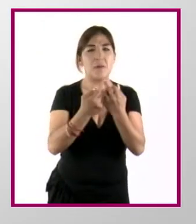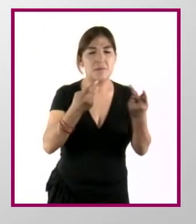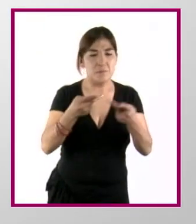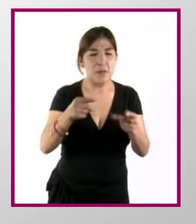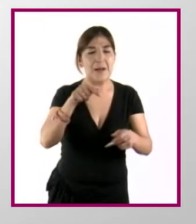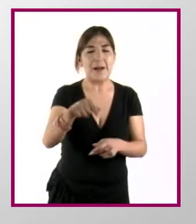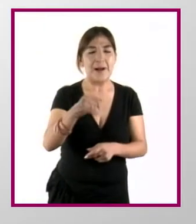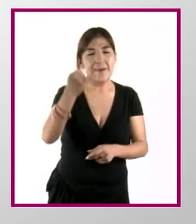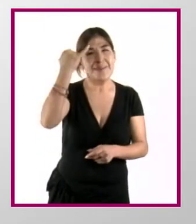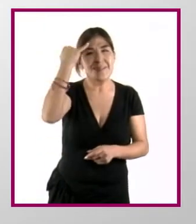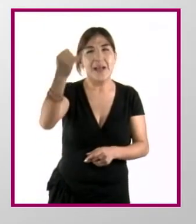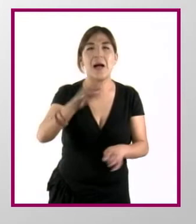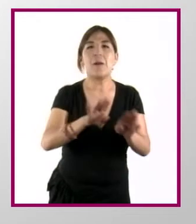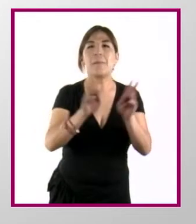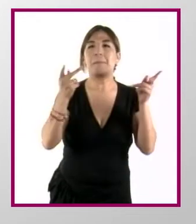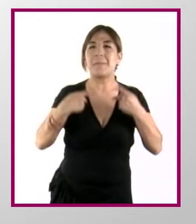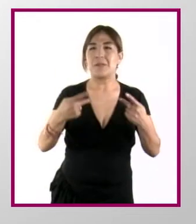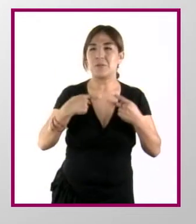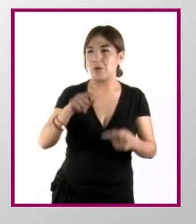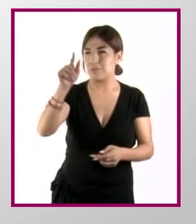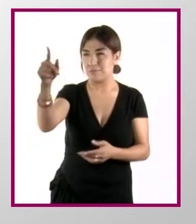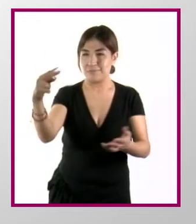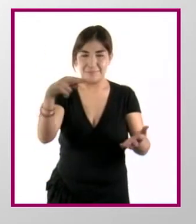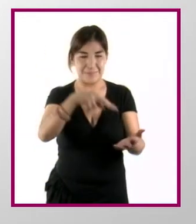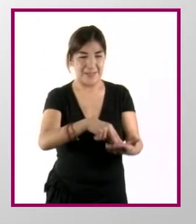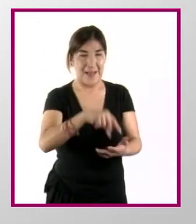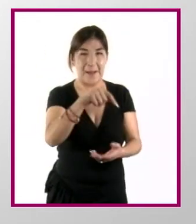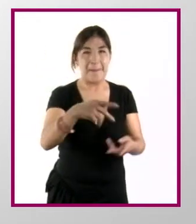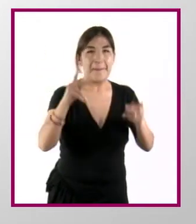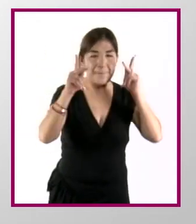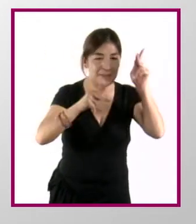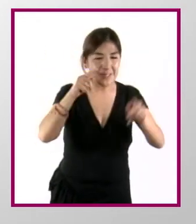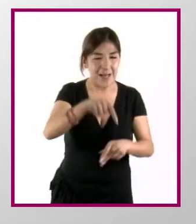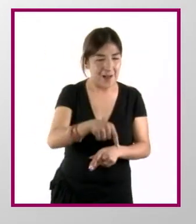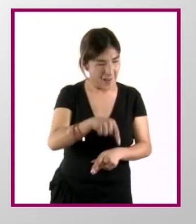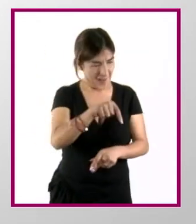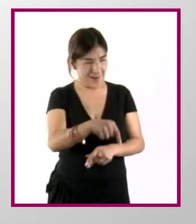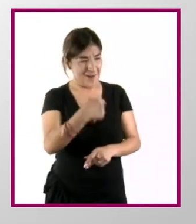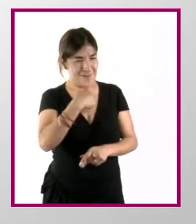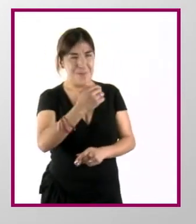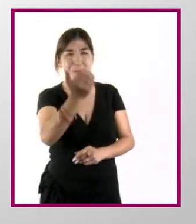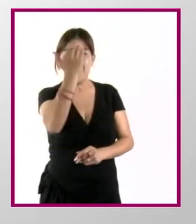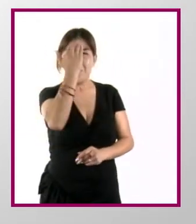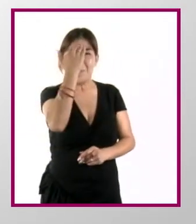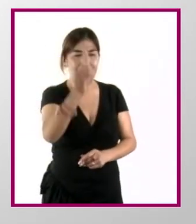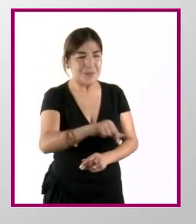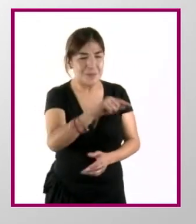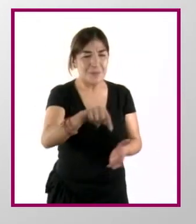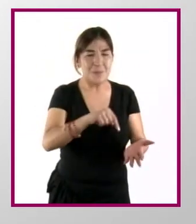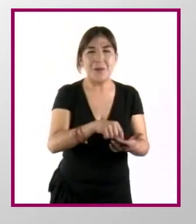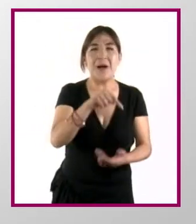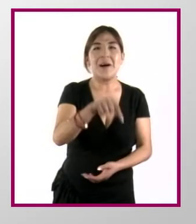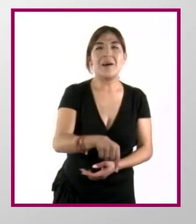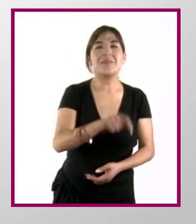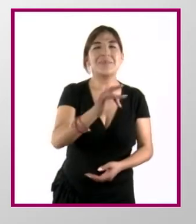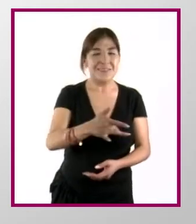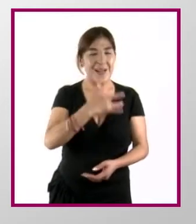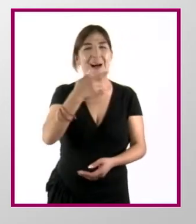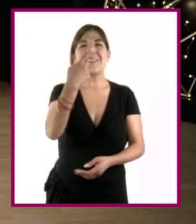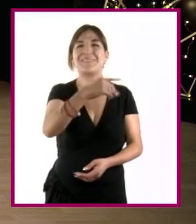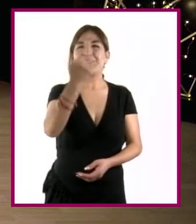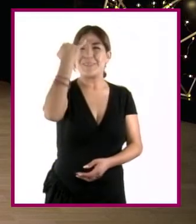experiencia en la que el visitante cambiaba su perspectiva en un terreno que creía conocer. Lo que constituía un reto para los sentidos y la